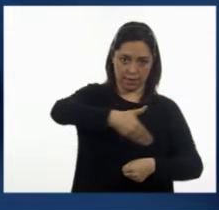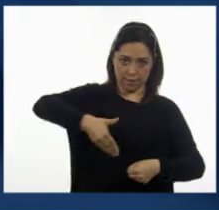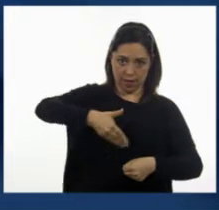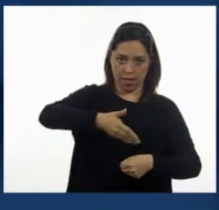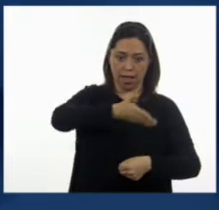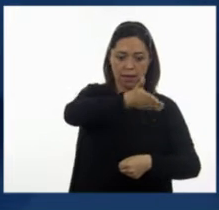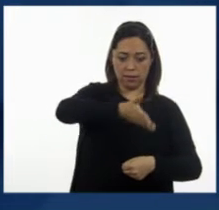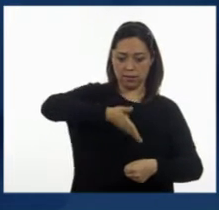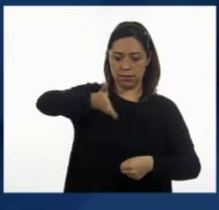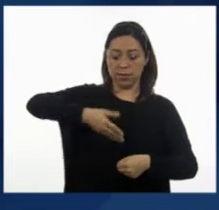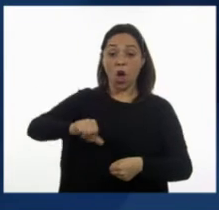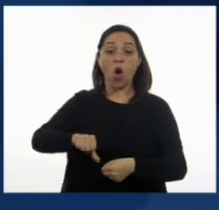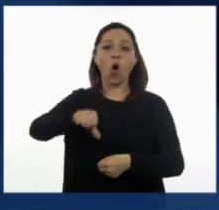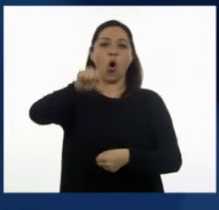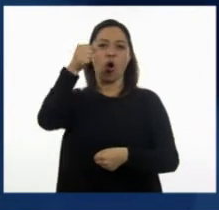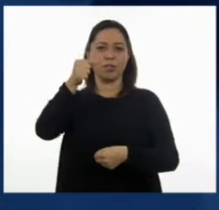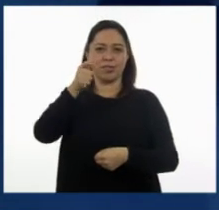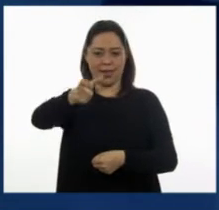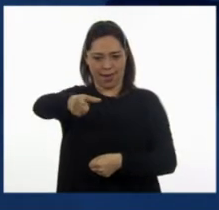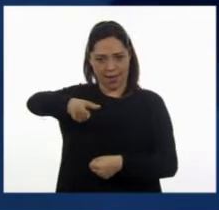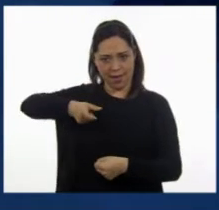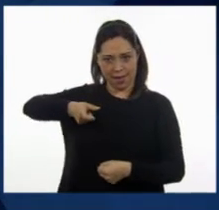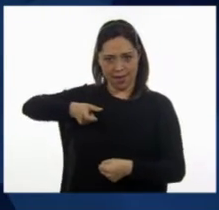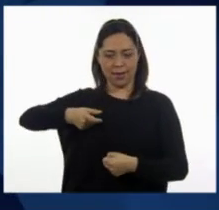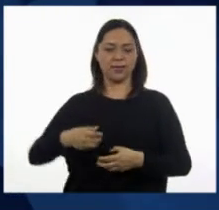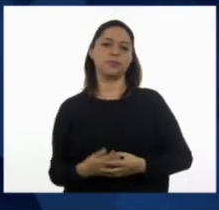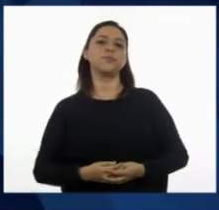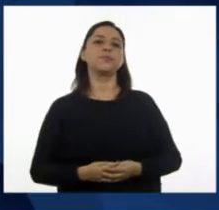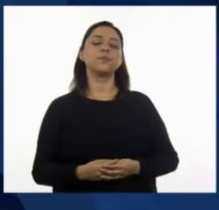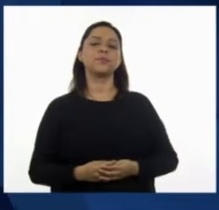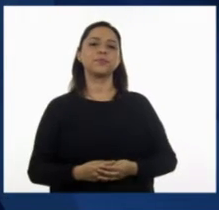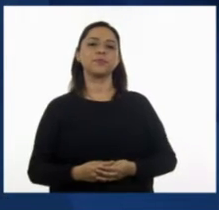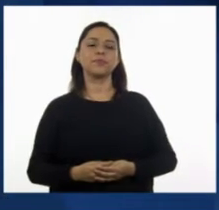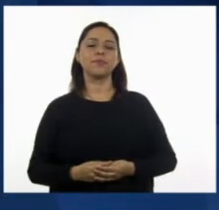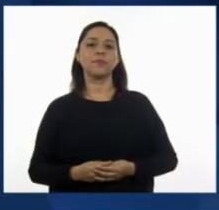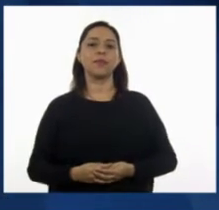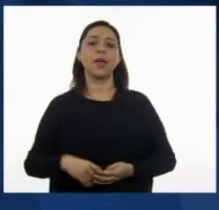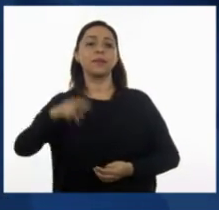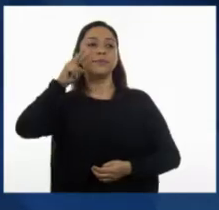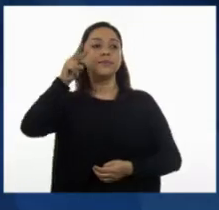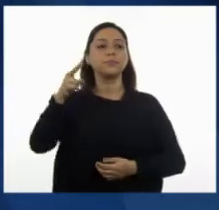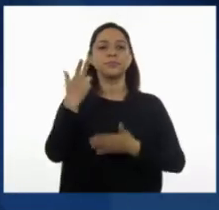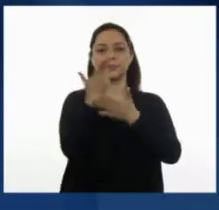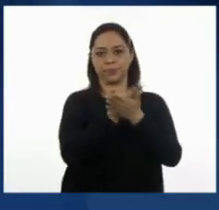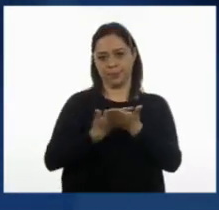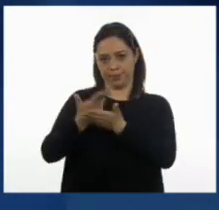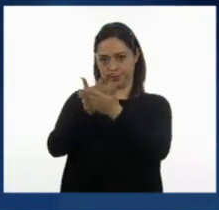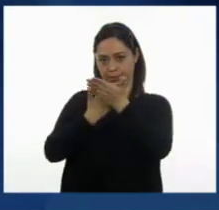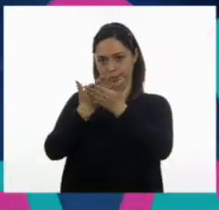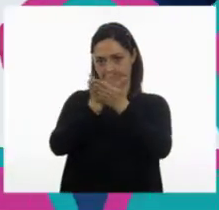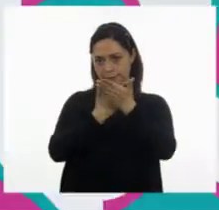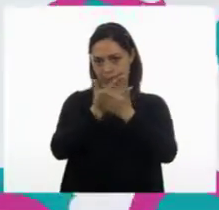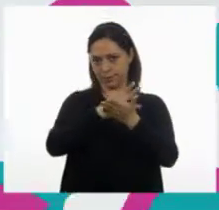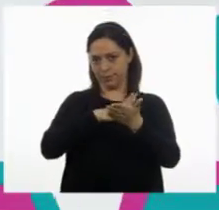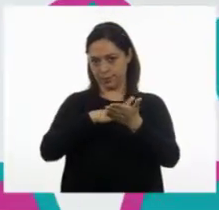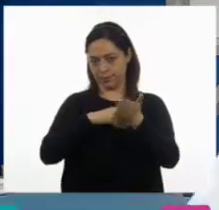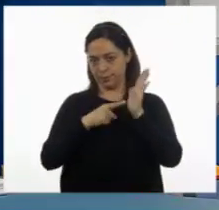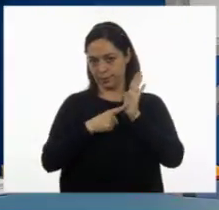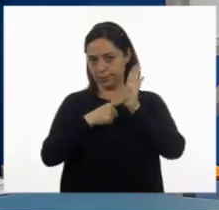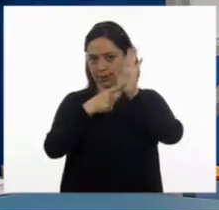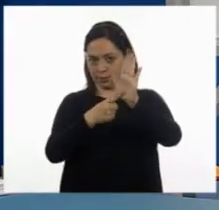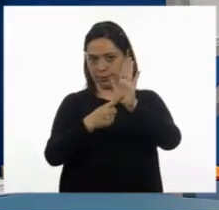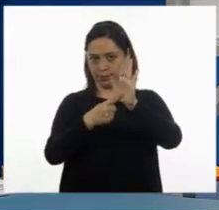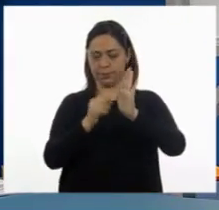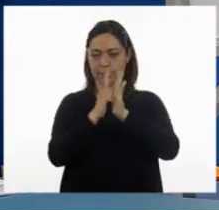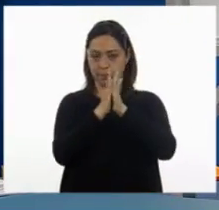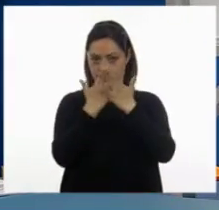Ok. Para platicar más fácilmente sobre este problema, vamos a utilizar el dibujo de los asientos que viene aquí en el libro de desafíos